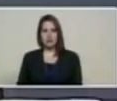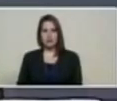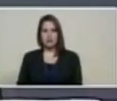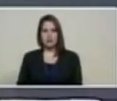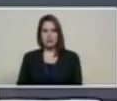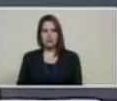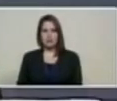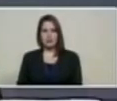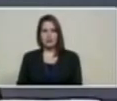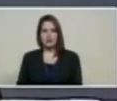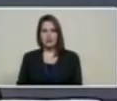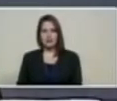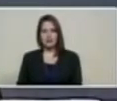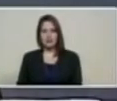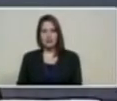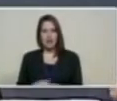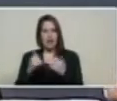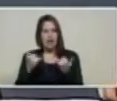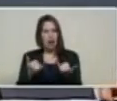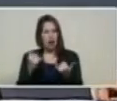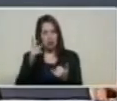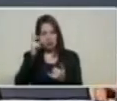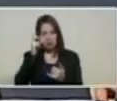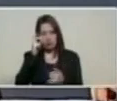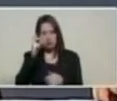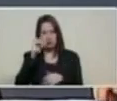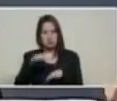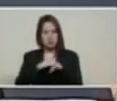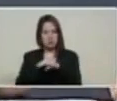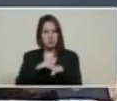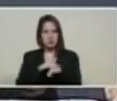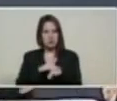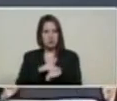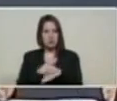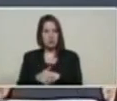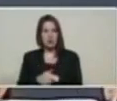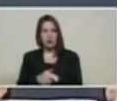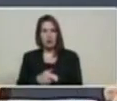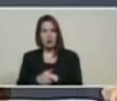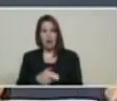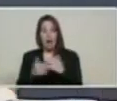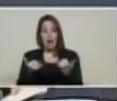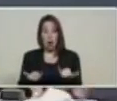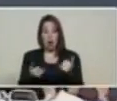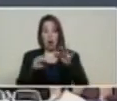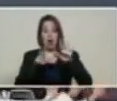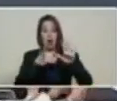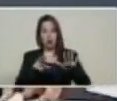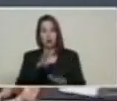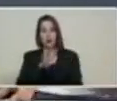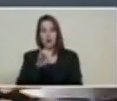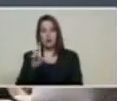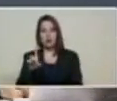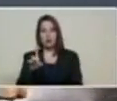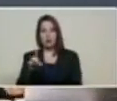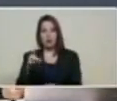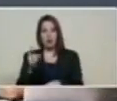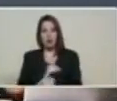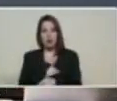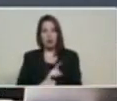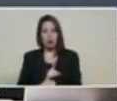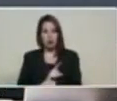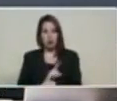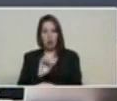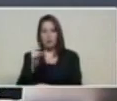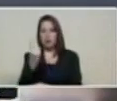siendo las 8 41 minutos de esta noche del